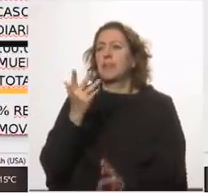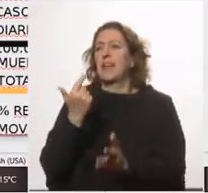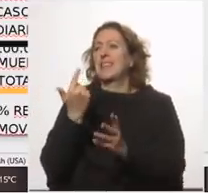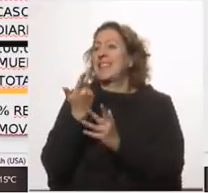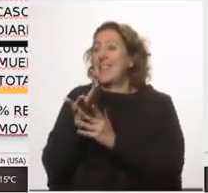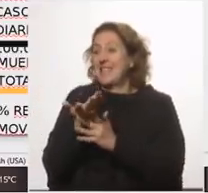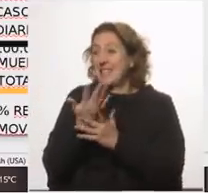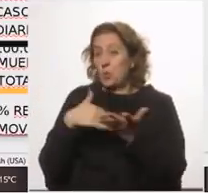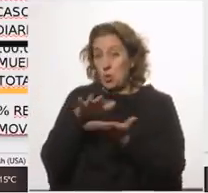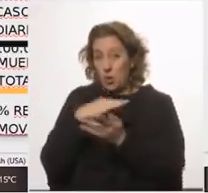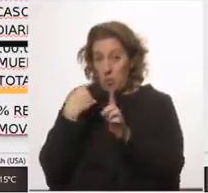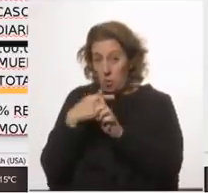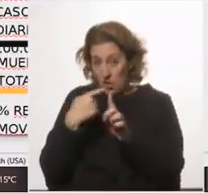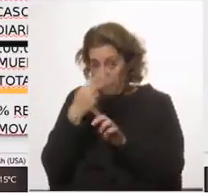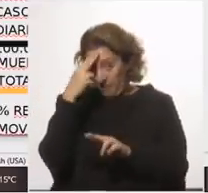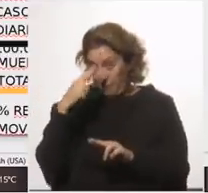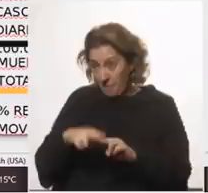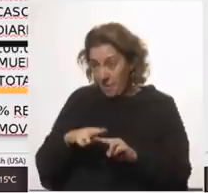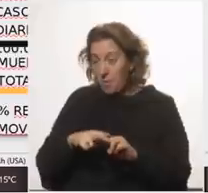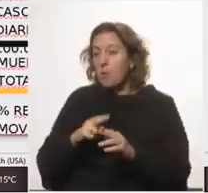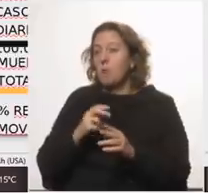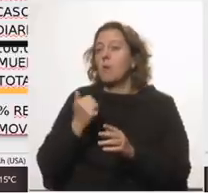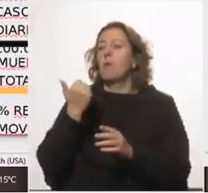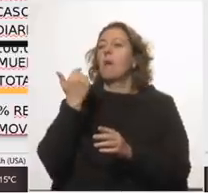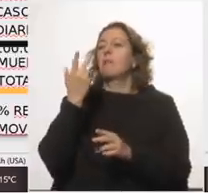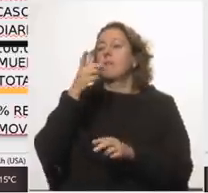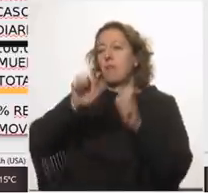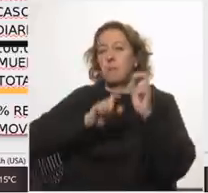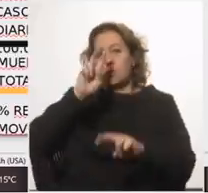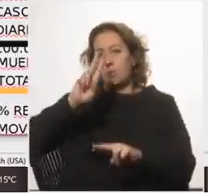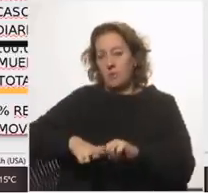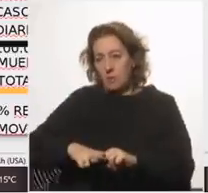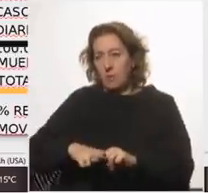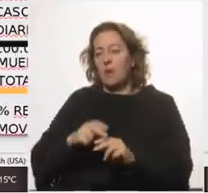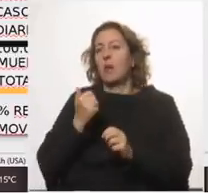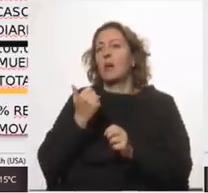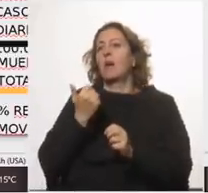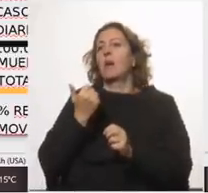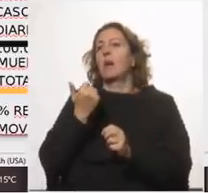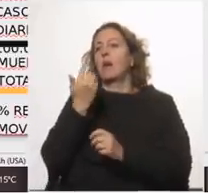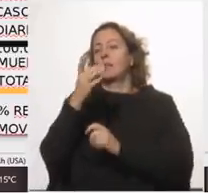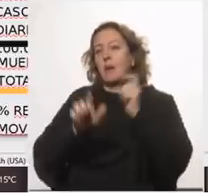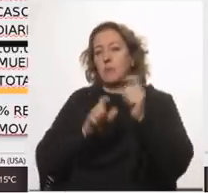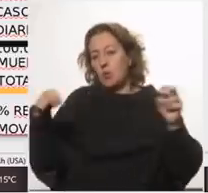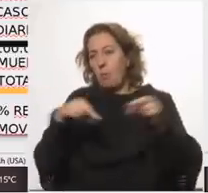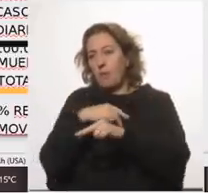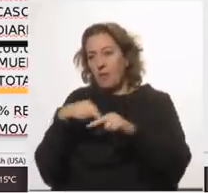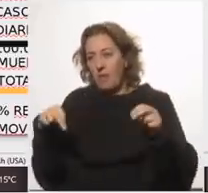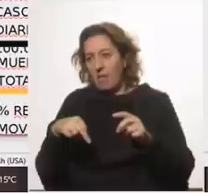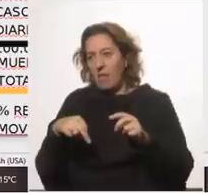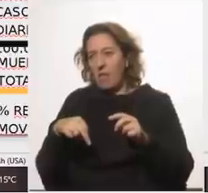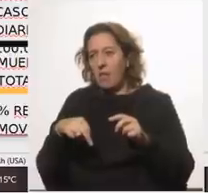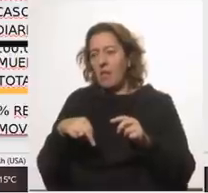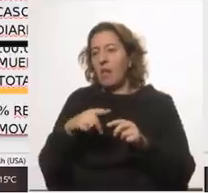de casos una curva de fallecimientos y una curva de movilidad y la línea muestra lo que